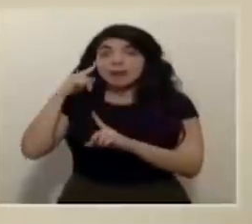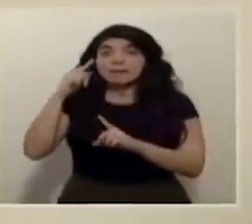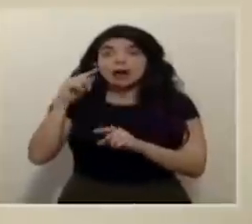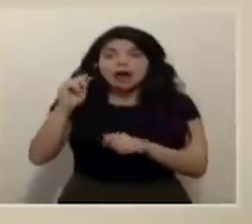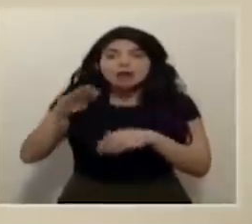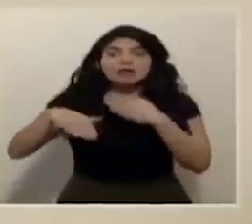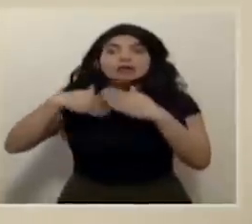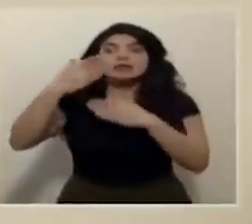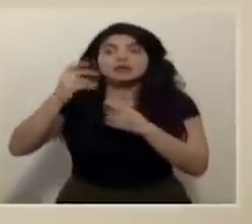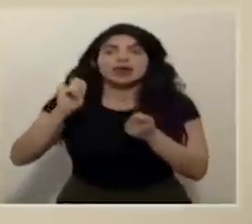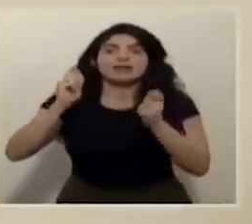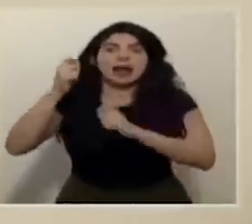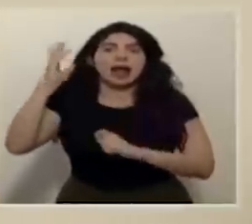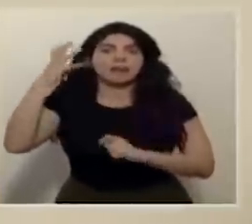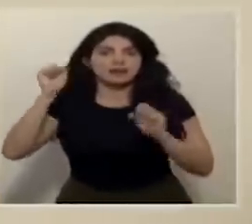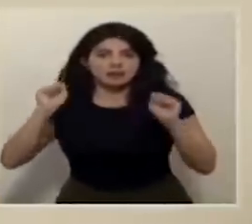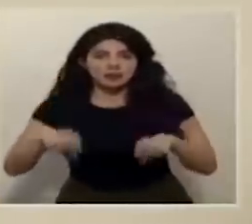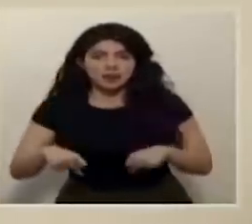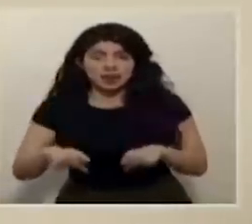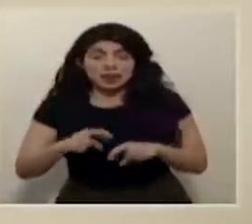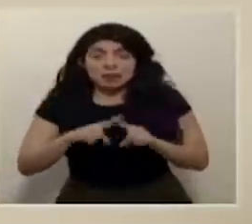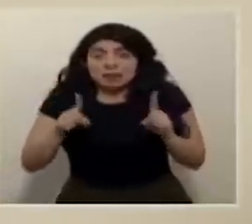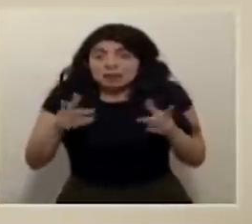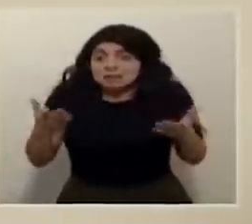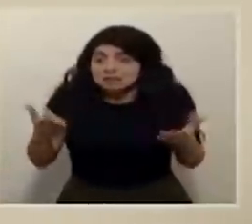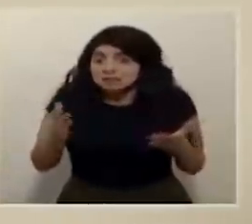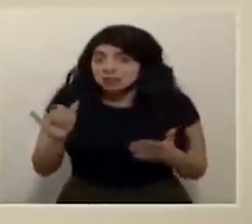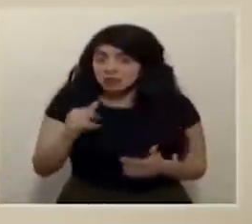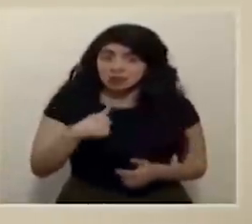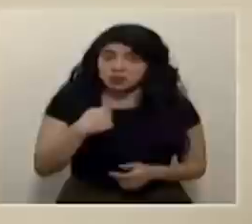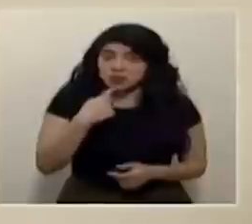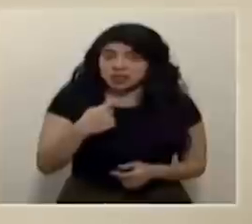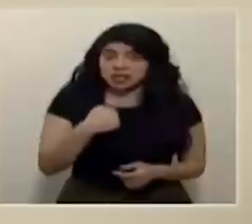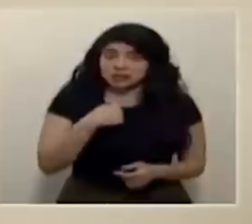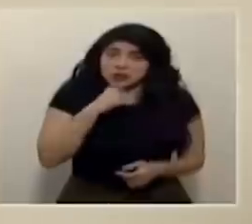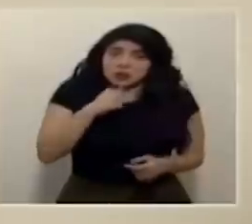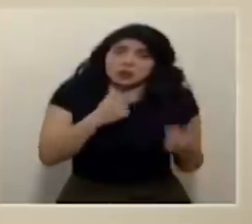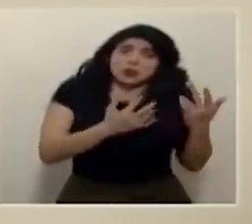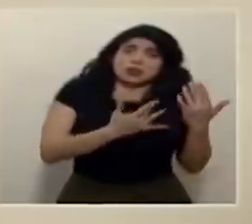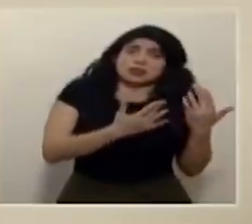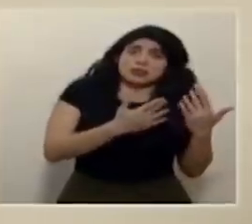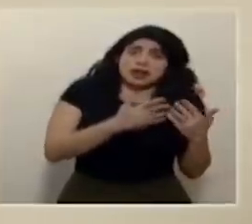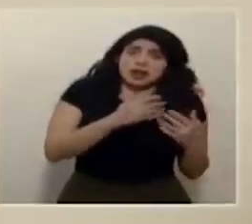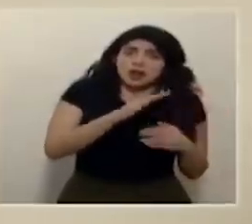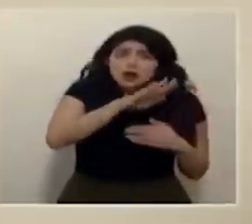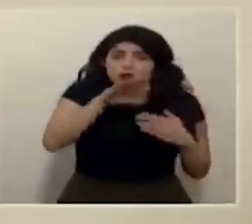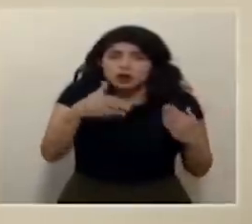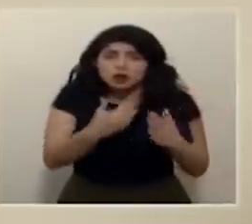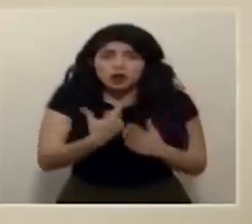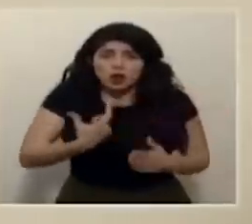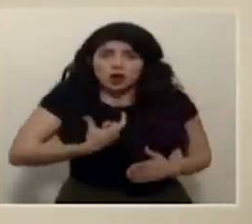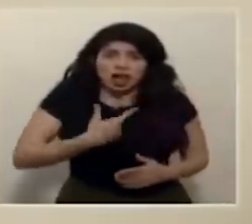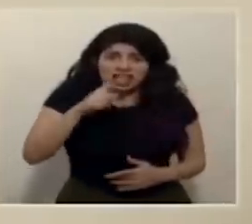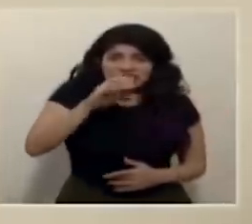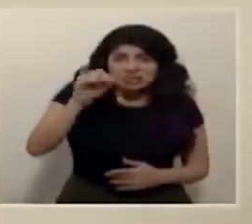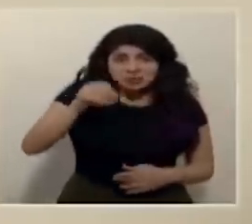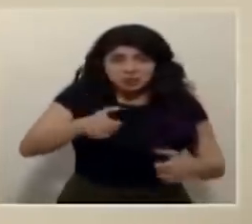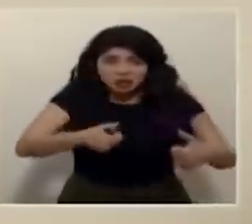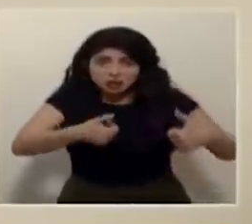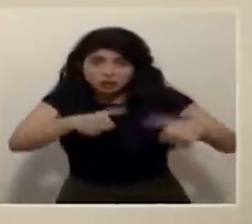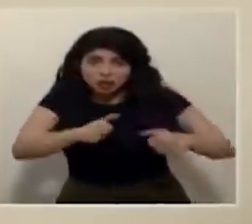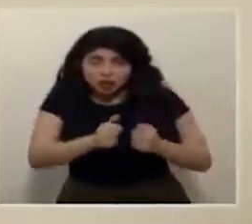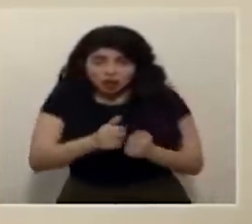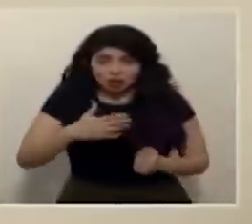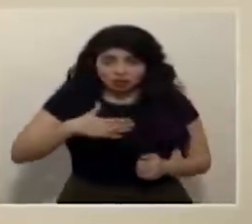amarillo pero como indico no espero que todos los alcaldes o alcaldesas estén 100% de acuerdo con las